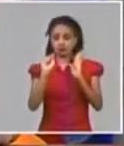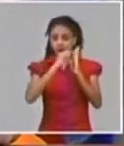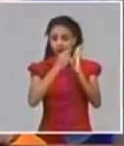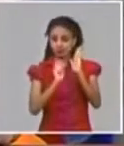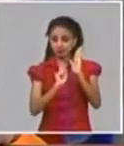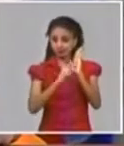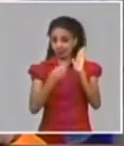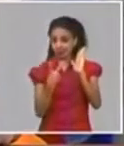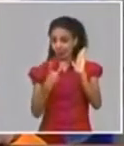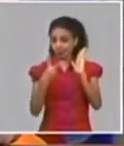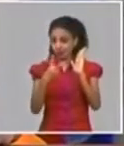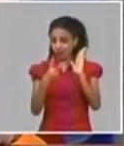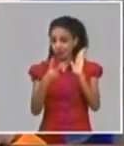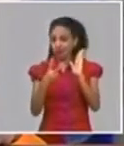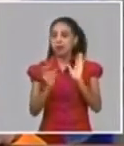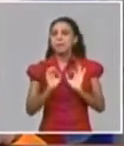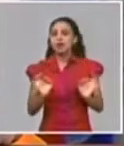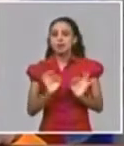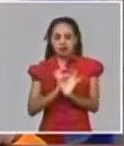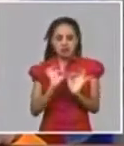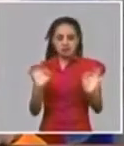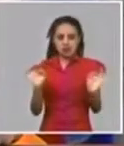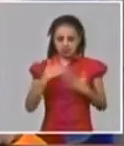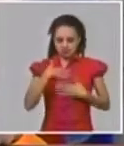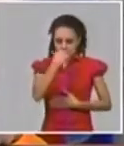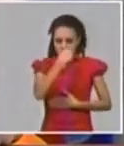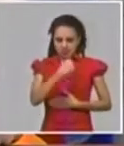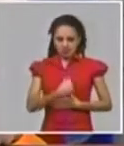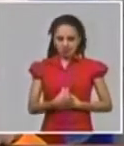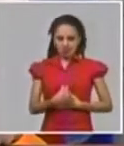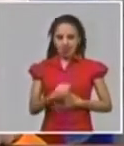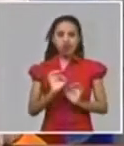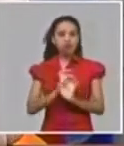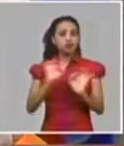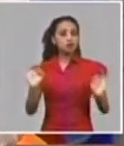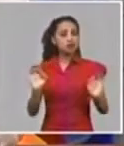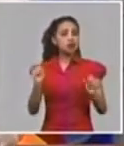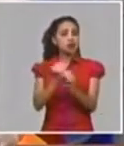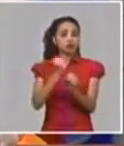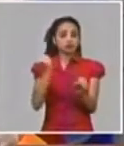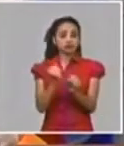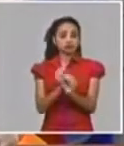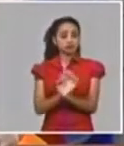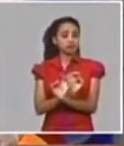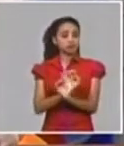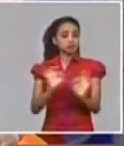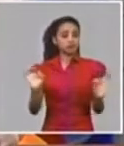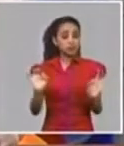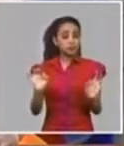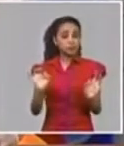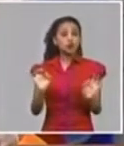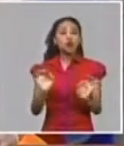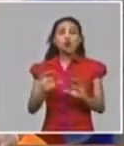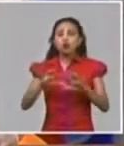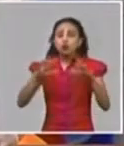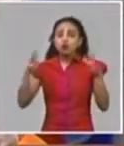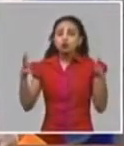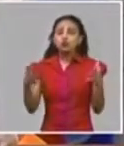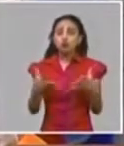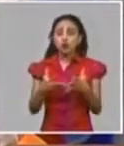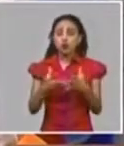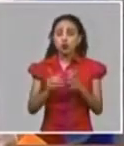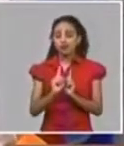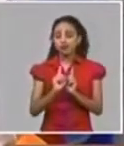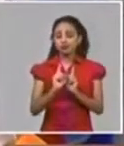personal la higiene en la vivienda en los centros laborales y todas las medidas vinculadas al aislamiento social